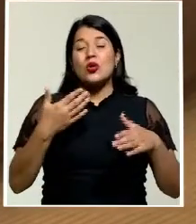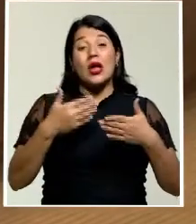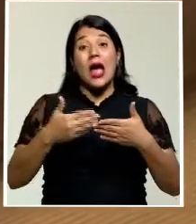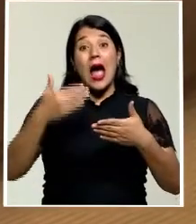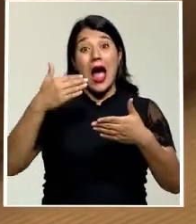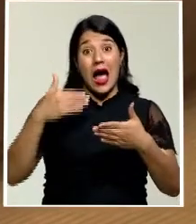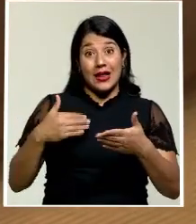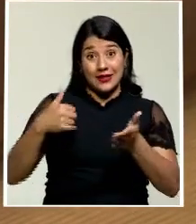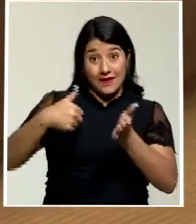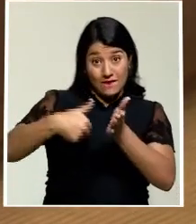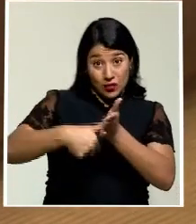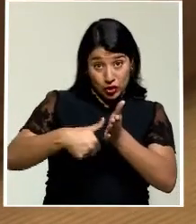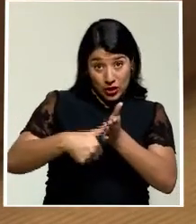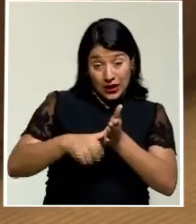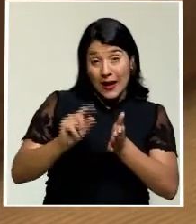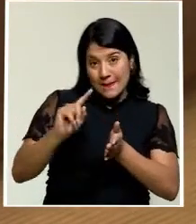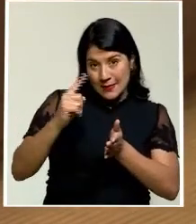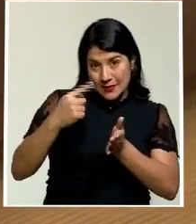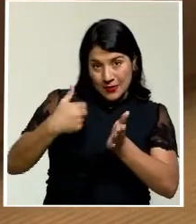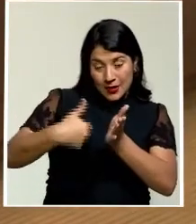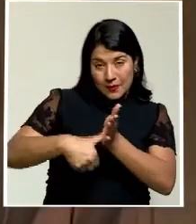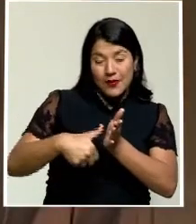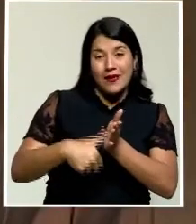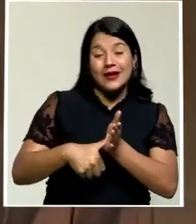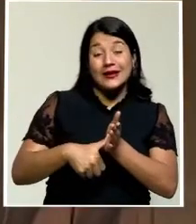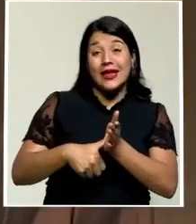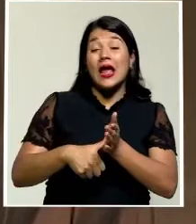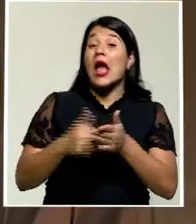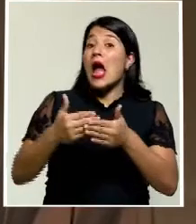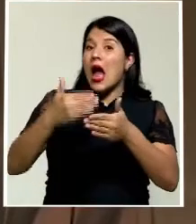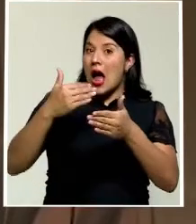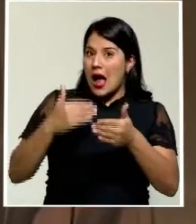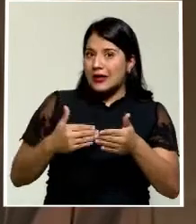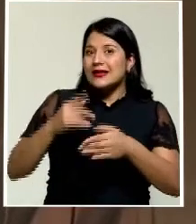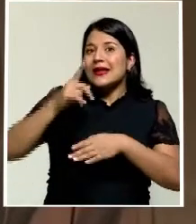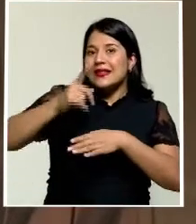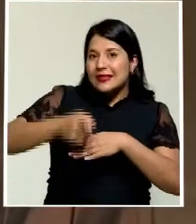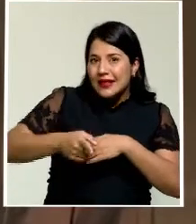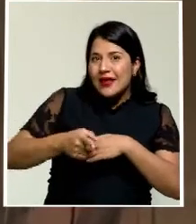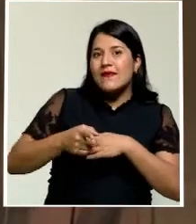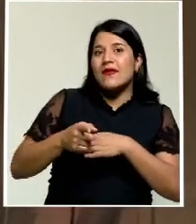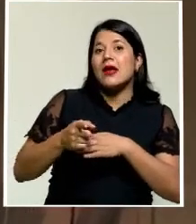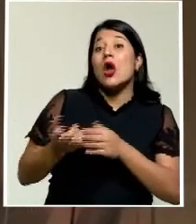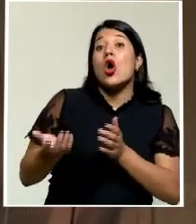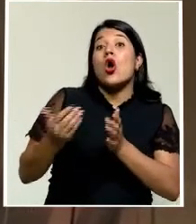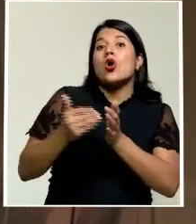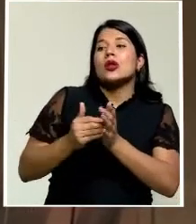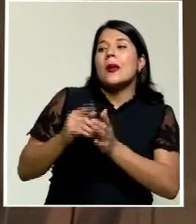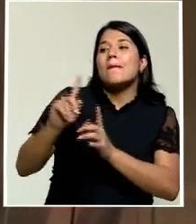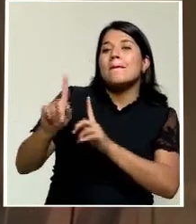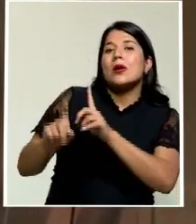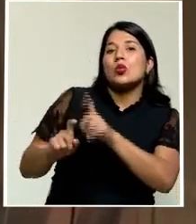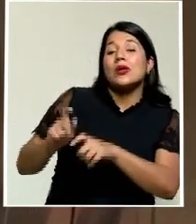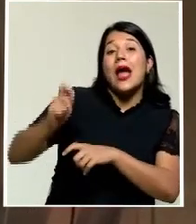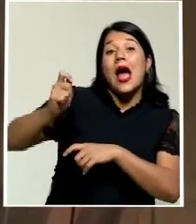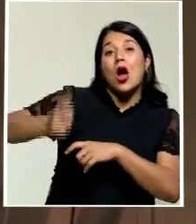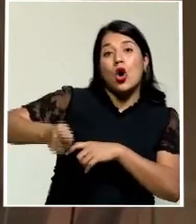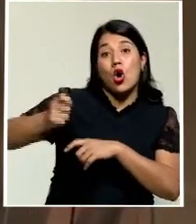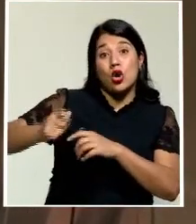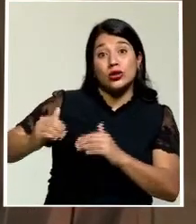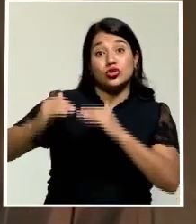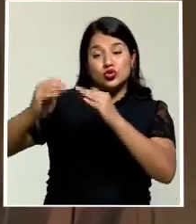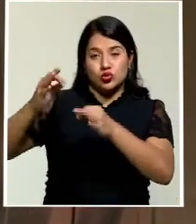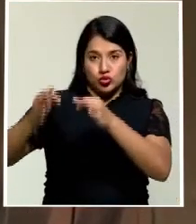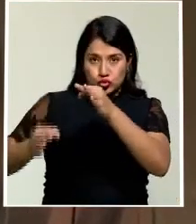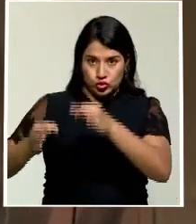votación en primer debate de este proyecto, el mismo deberá ser consultado a la Corte Suprema de Justicia. Necesariamente